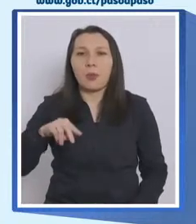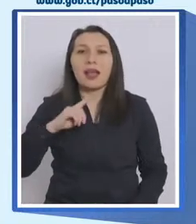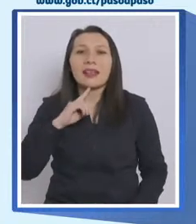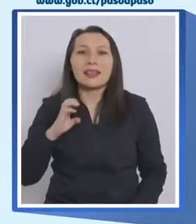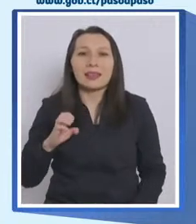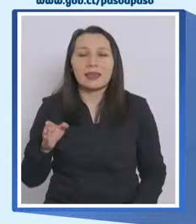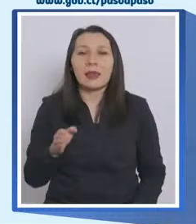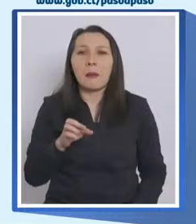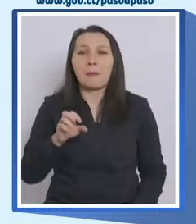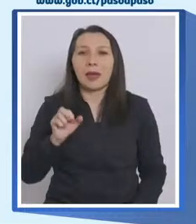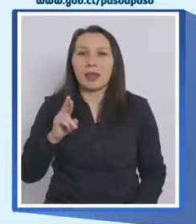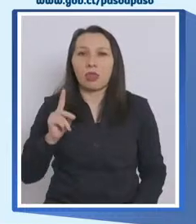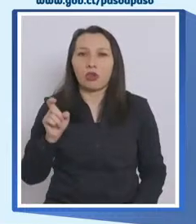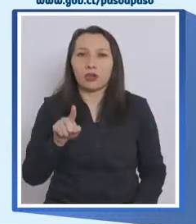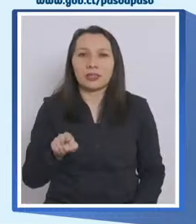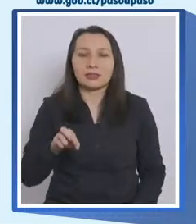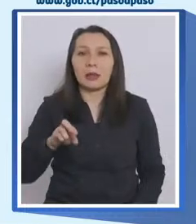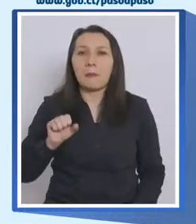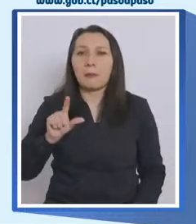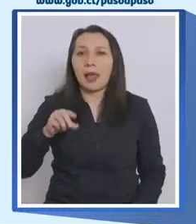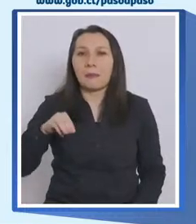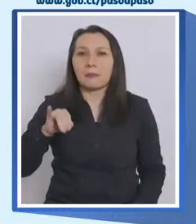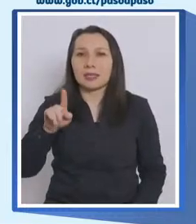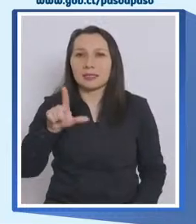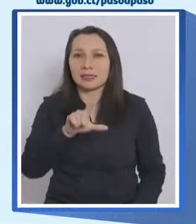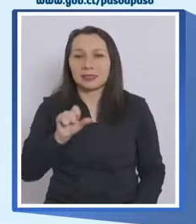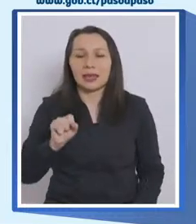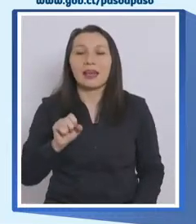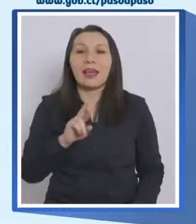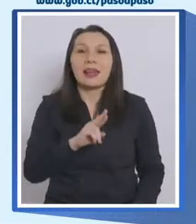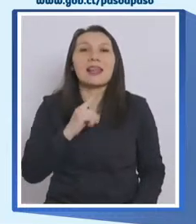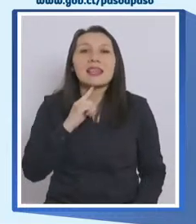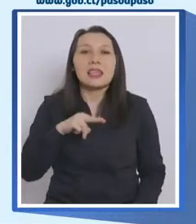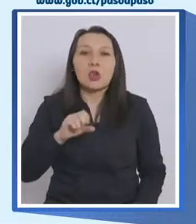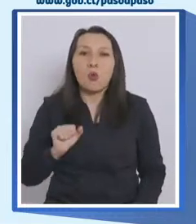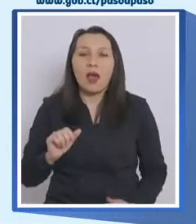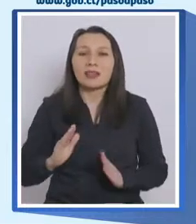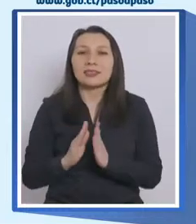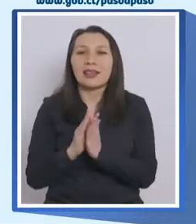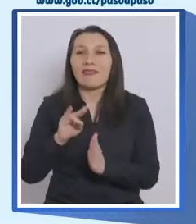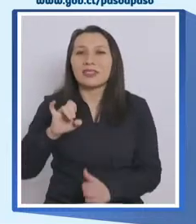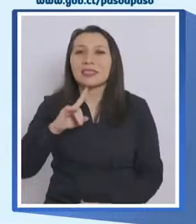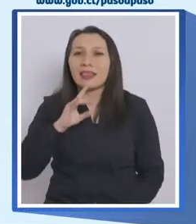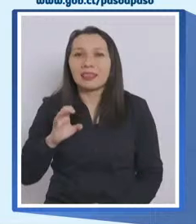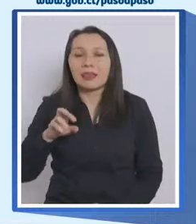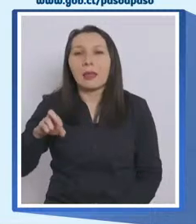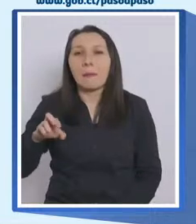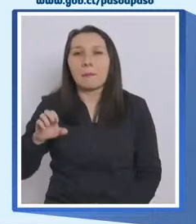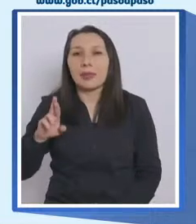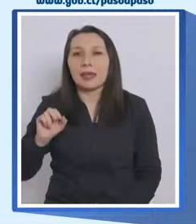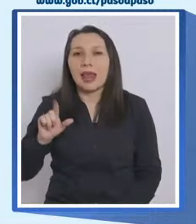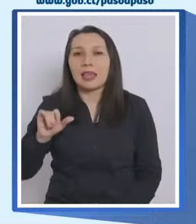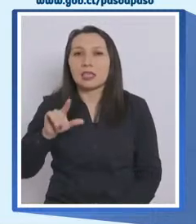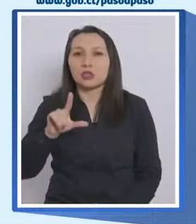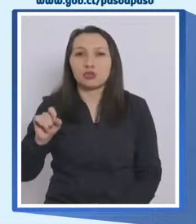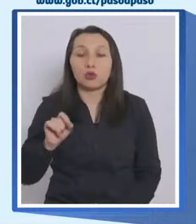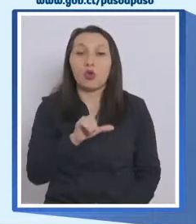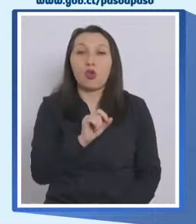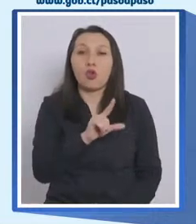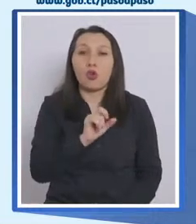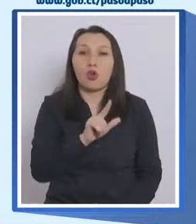Paredones, Palmilla, Requínoa, San Vicente, Peralillo, Lolol,